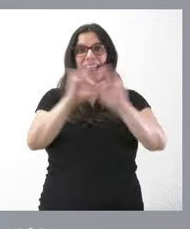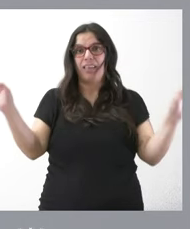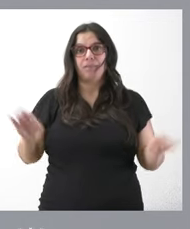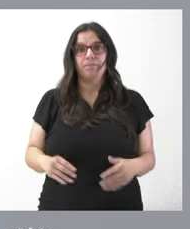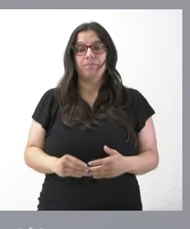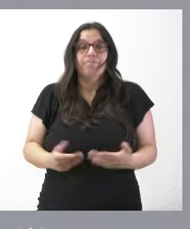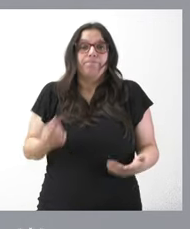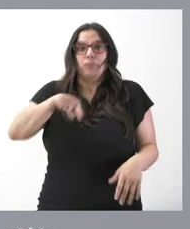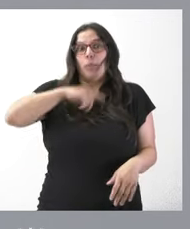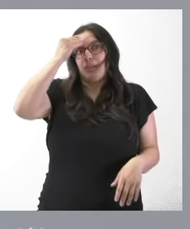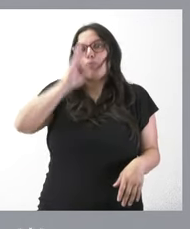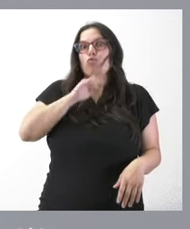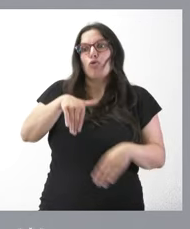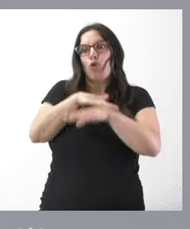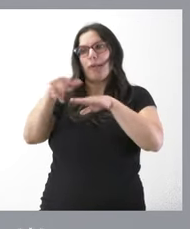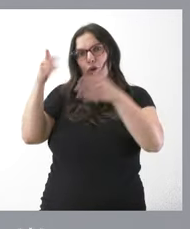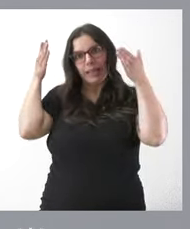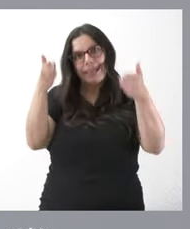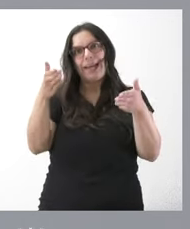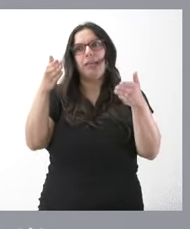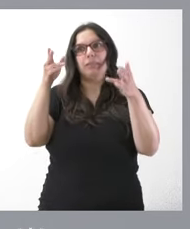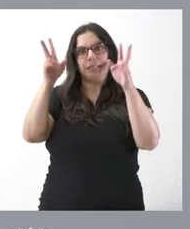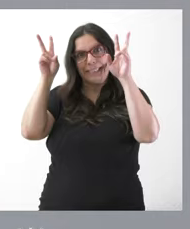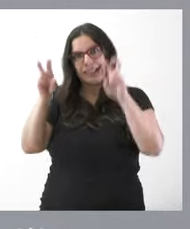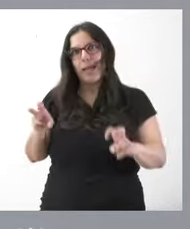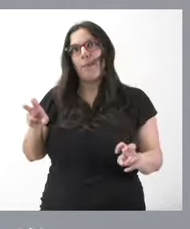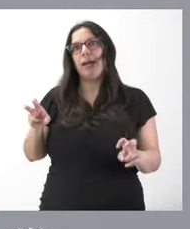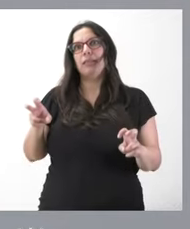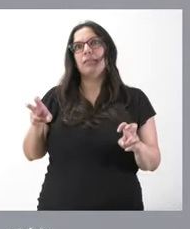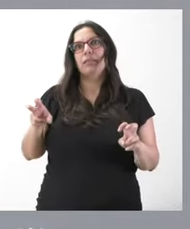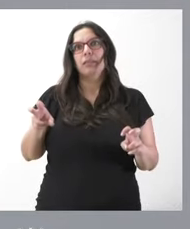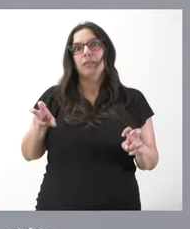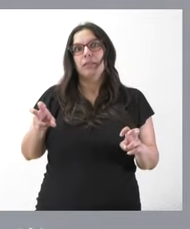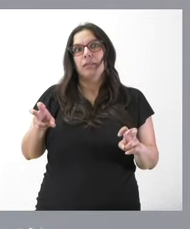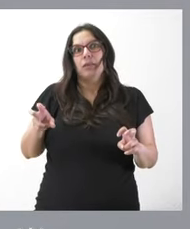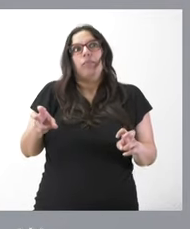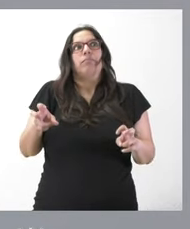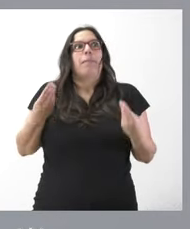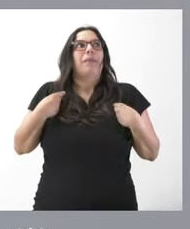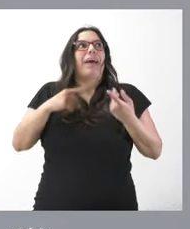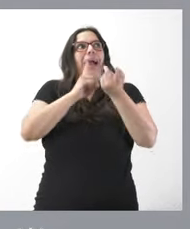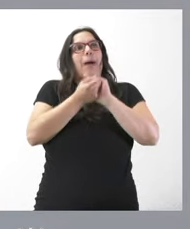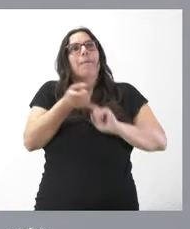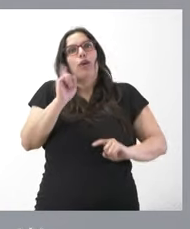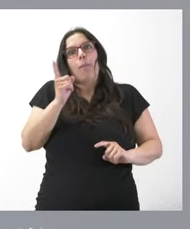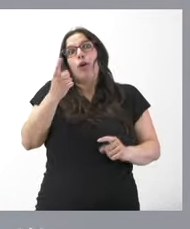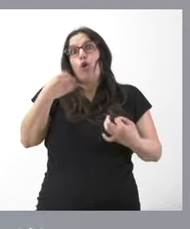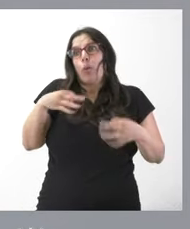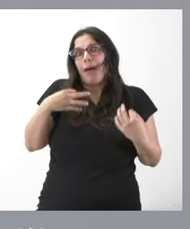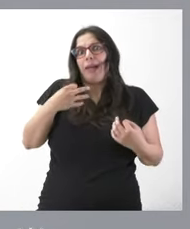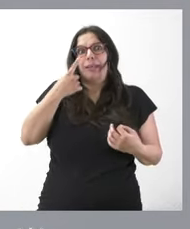y creemos que sería bueno que el gobierno se centrará en aquello ya no digo que cambie la vida de la gente pero que es lo normal y habitual